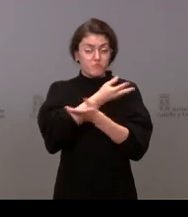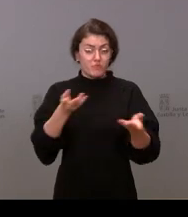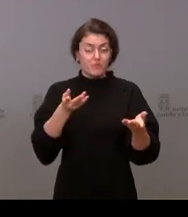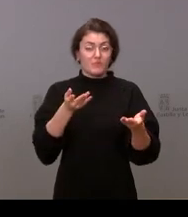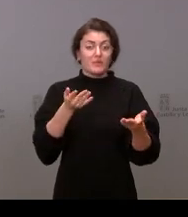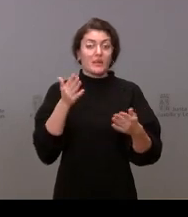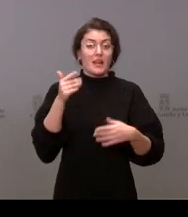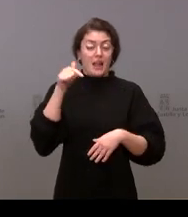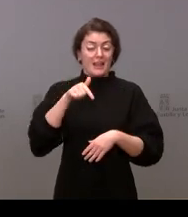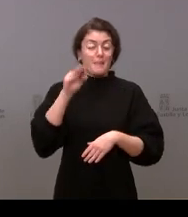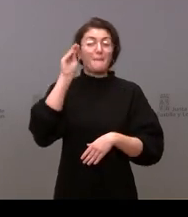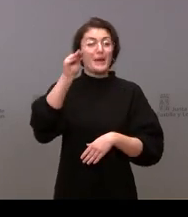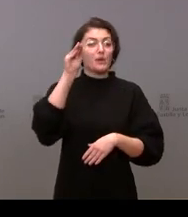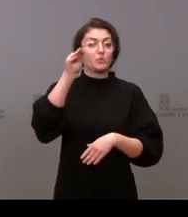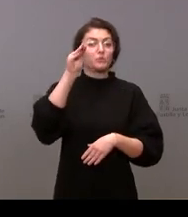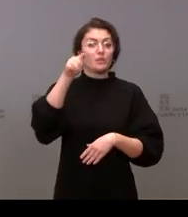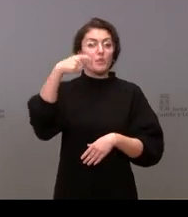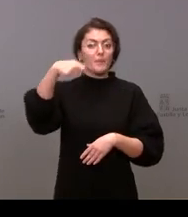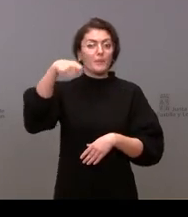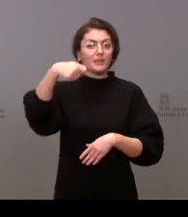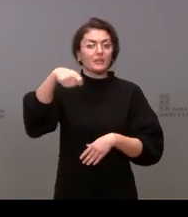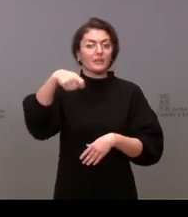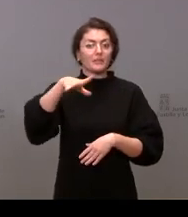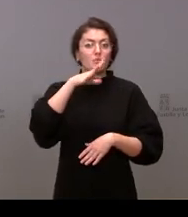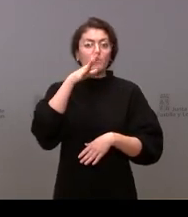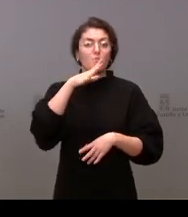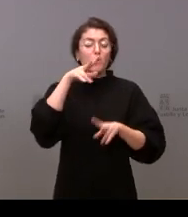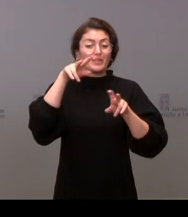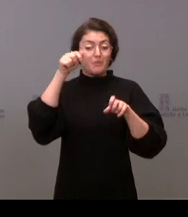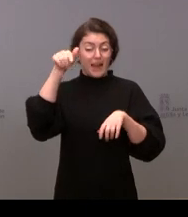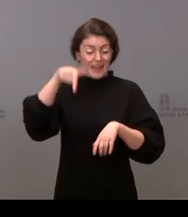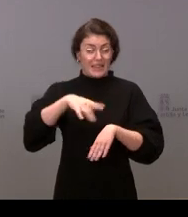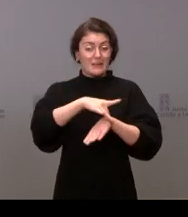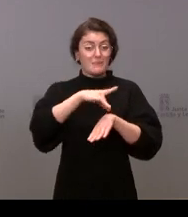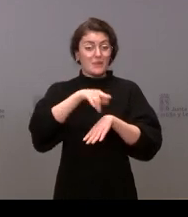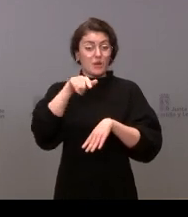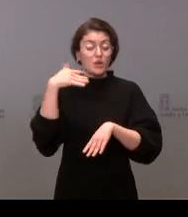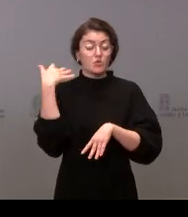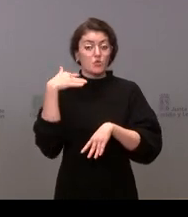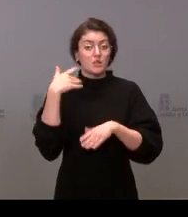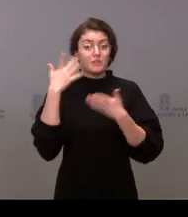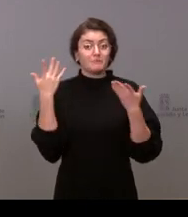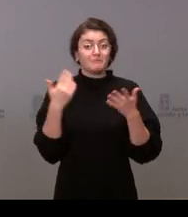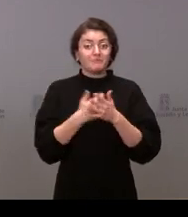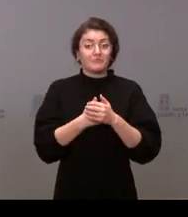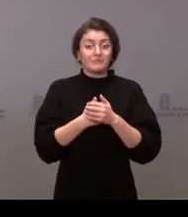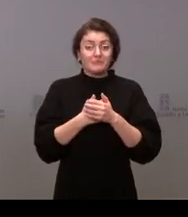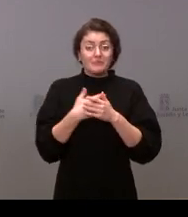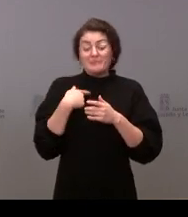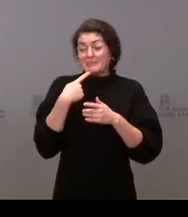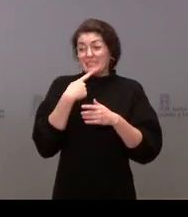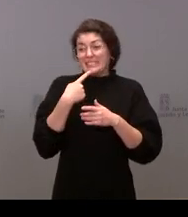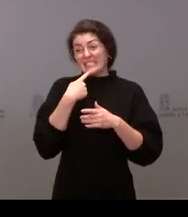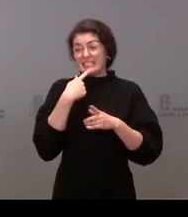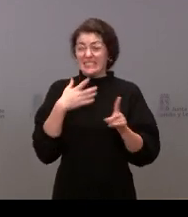preguntamos al presidente del colegio de médicos de aquí de Soria y este les auguraba poco éxito en la misión porque según